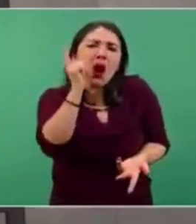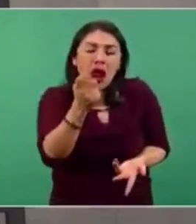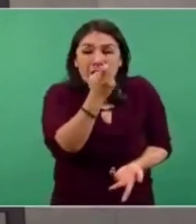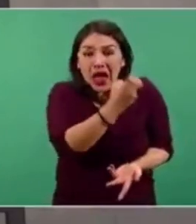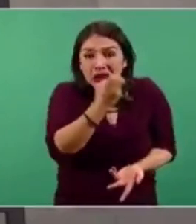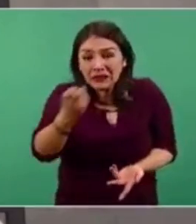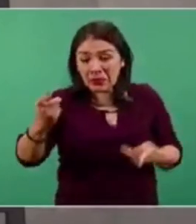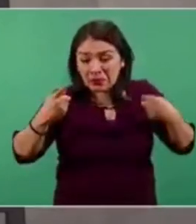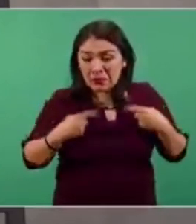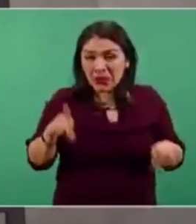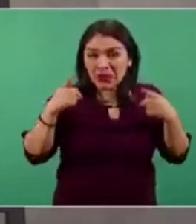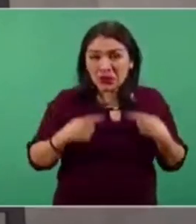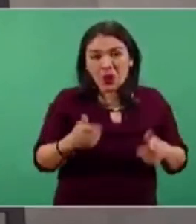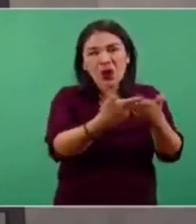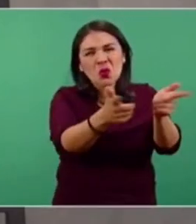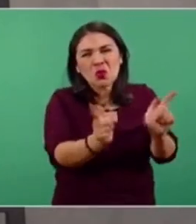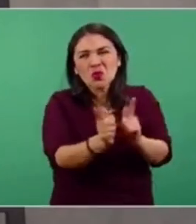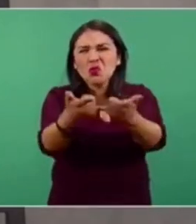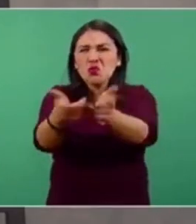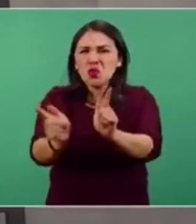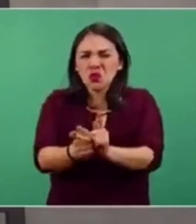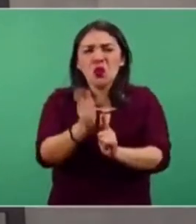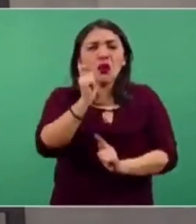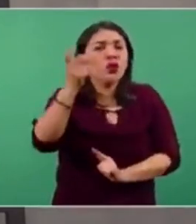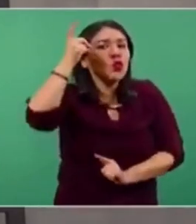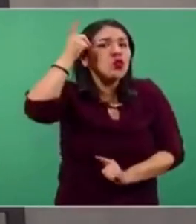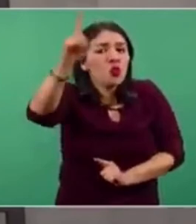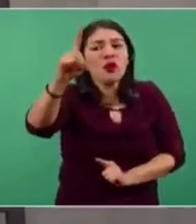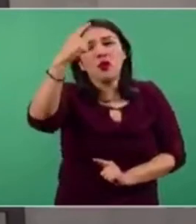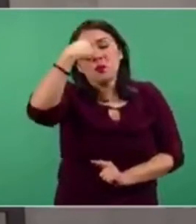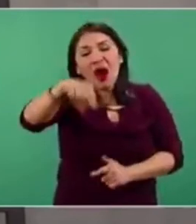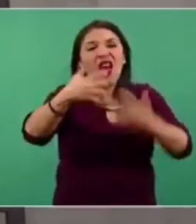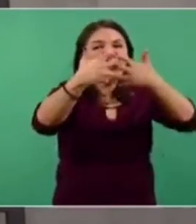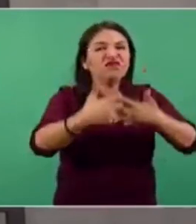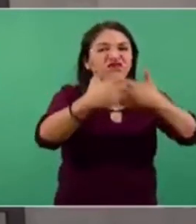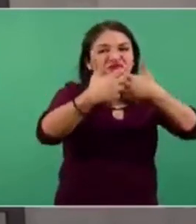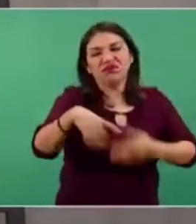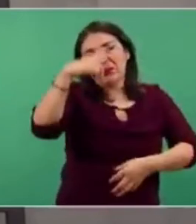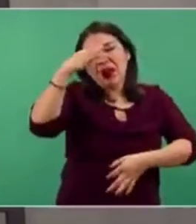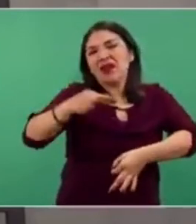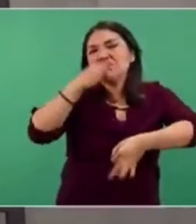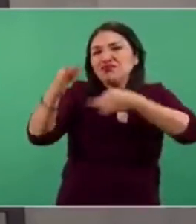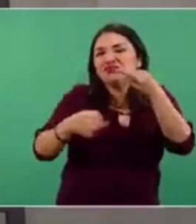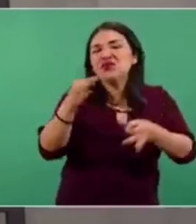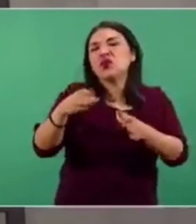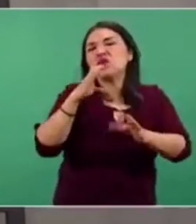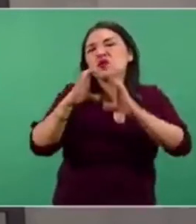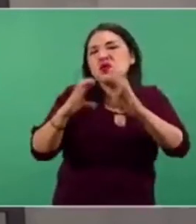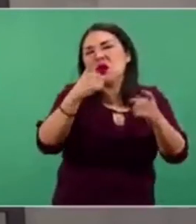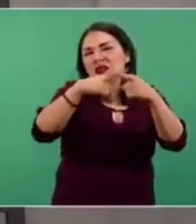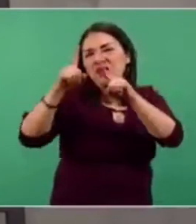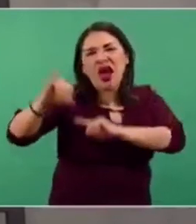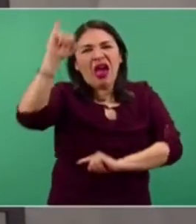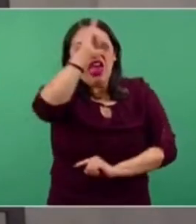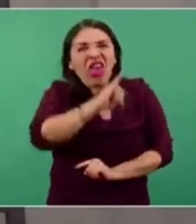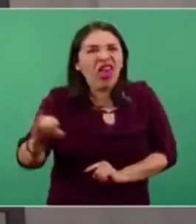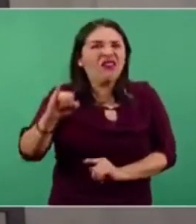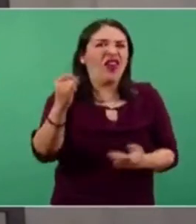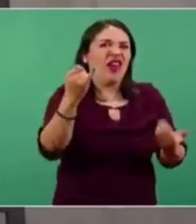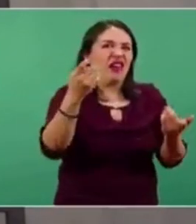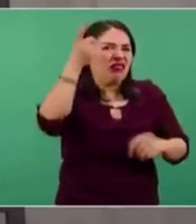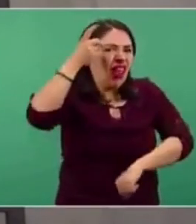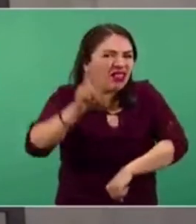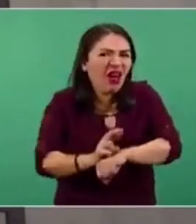personas y estos grupos que son dueños de los medios de comunicación corporativos, los jefes editoriales,